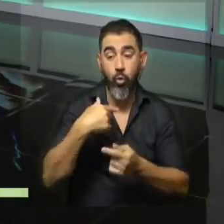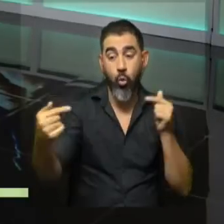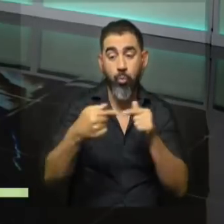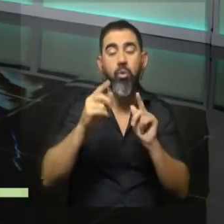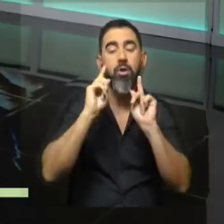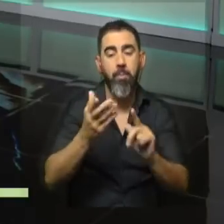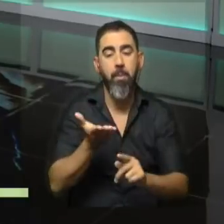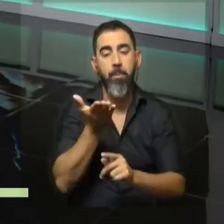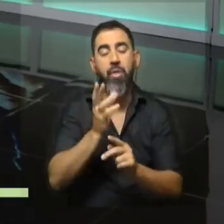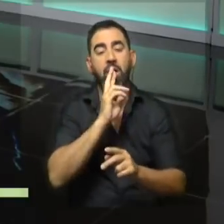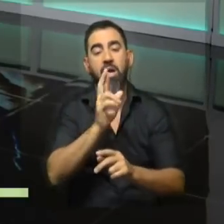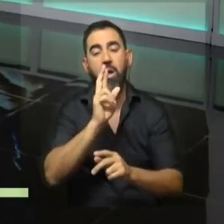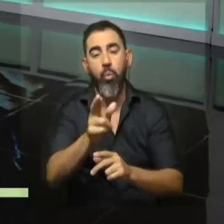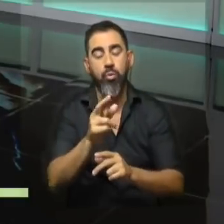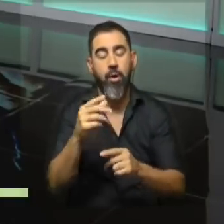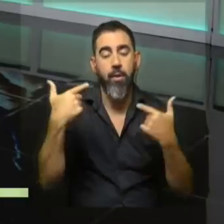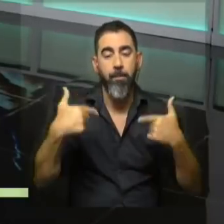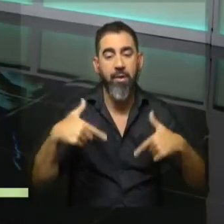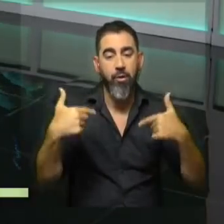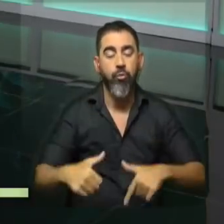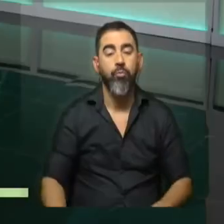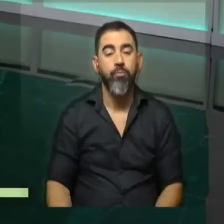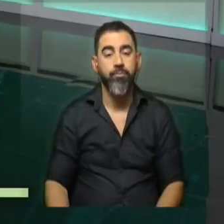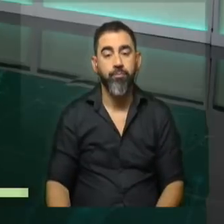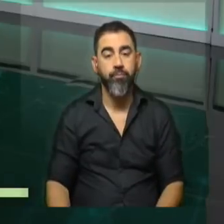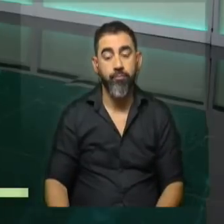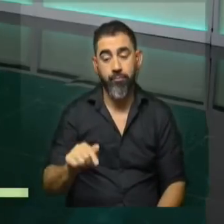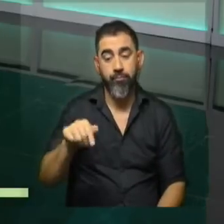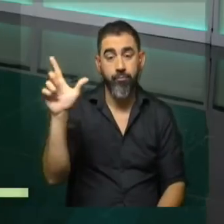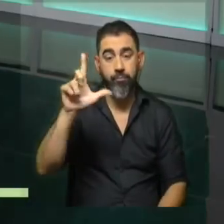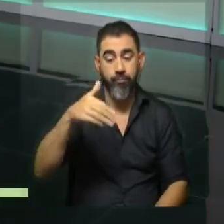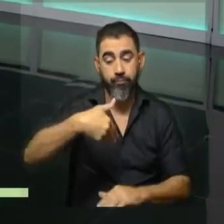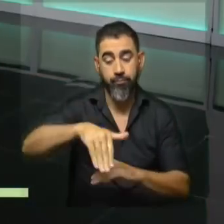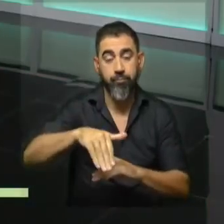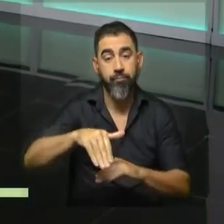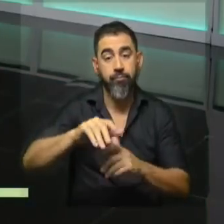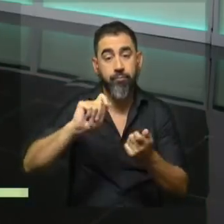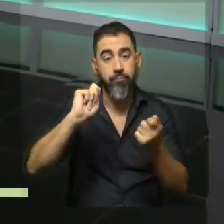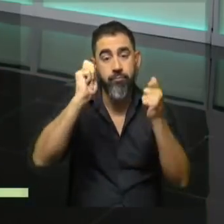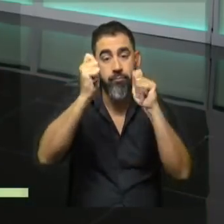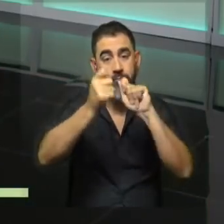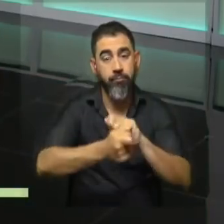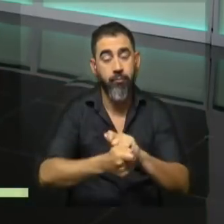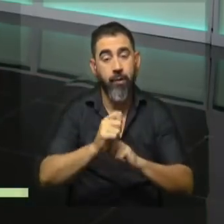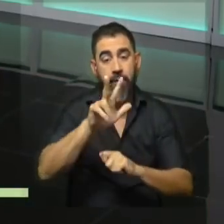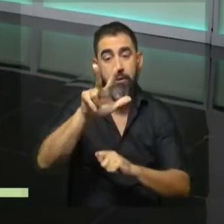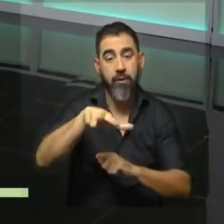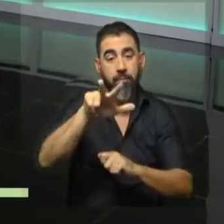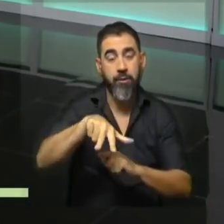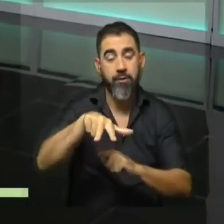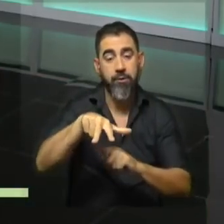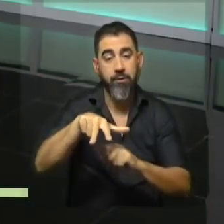también pediría la renuncia de los ministros. Bien, y desde este lunes comenzó la transición que será de 3 meses del